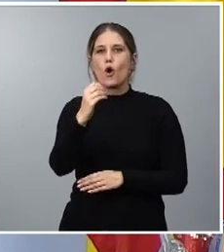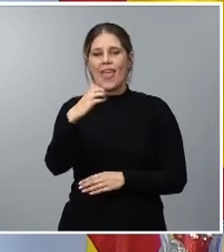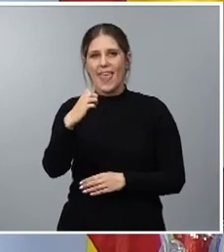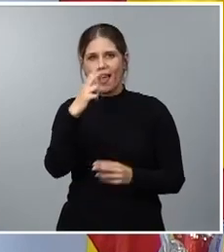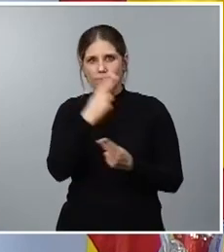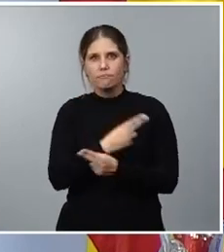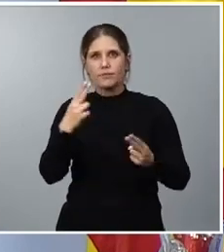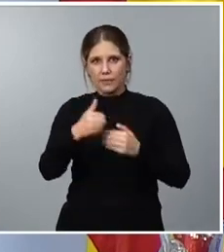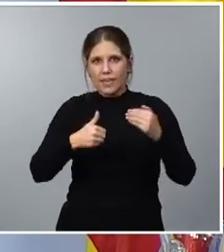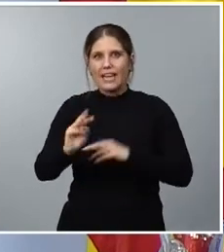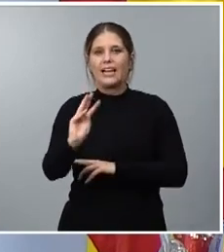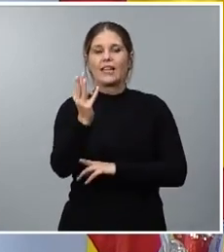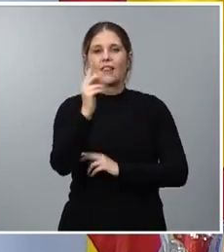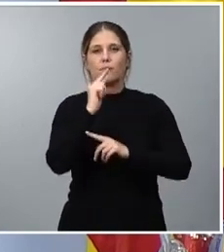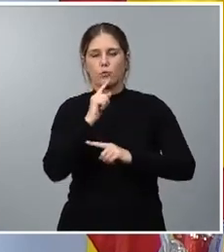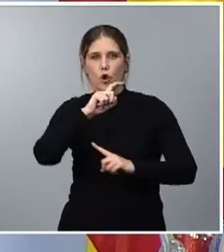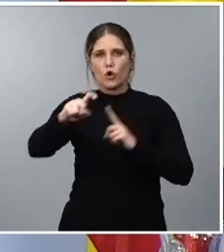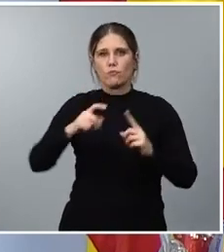presupuestos consecutivos muchas gracias gracias